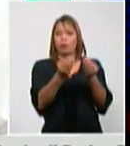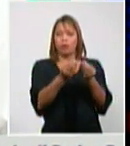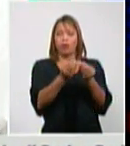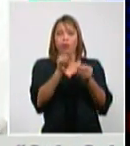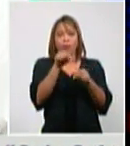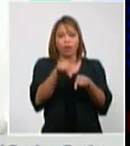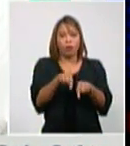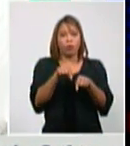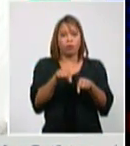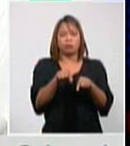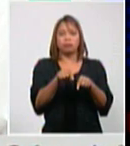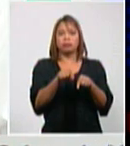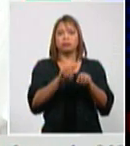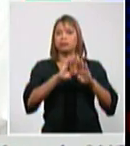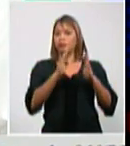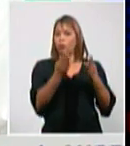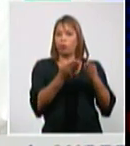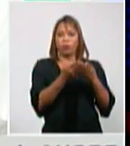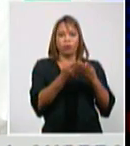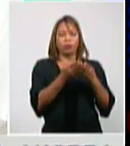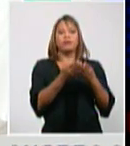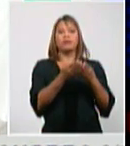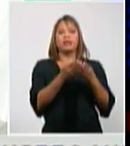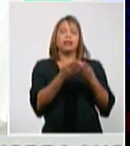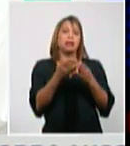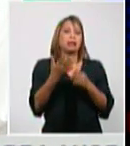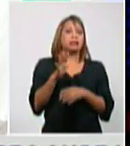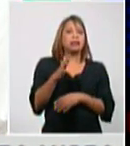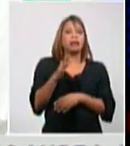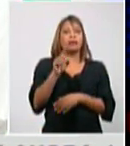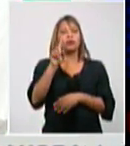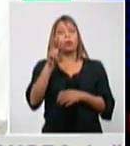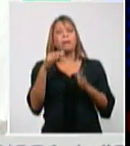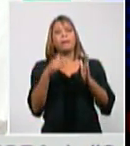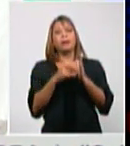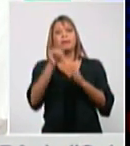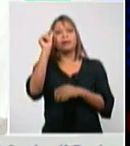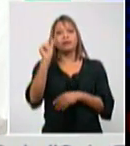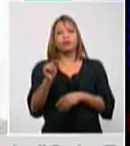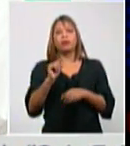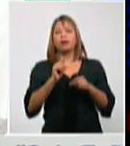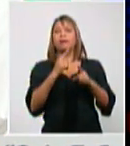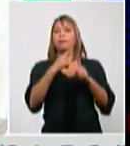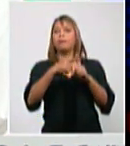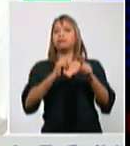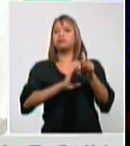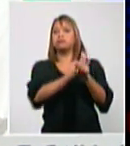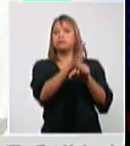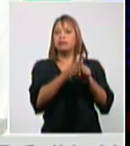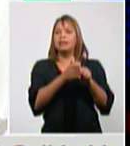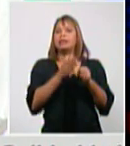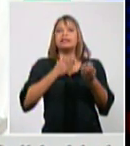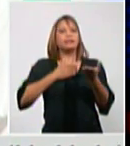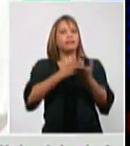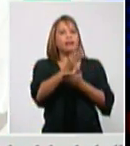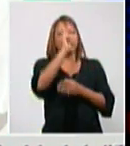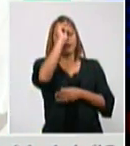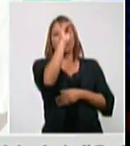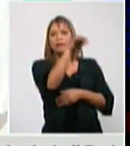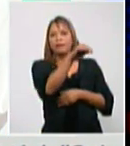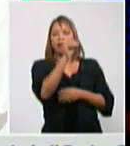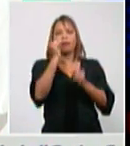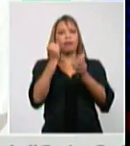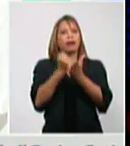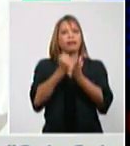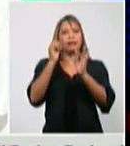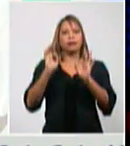como decía Gisela ya casi 2,000 pacientes diagnosticados se mantienen ingresados activos 1